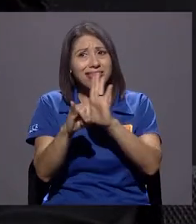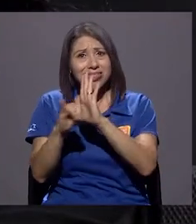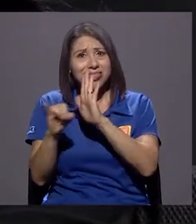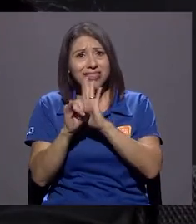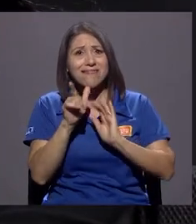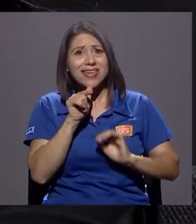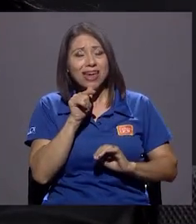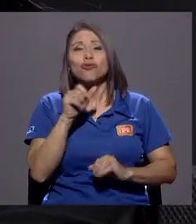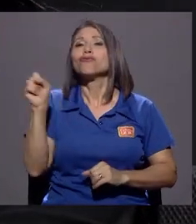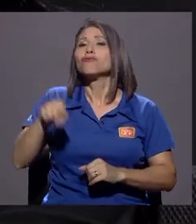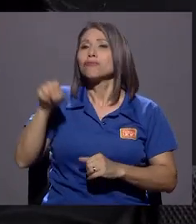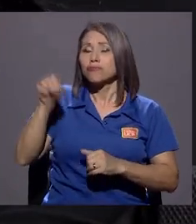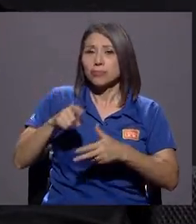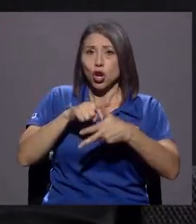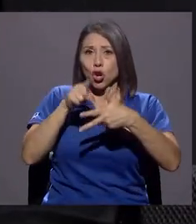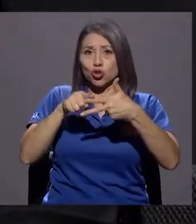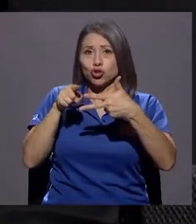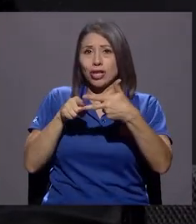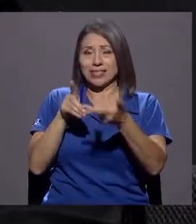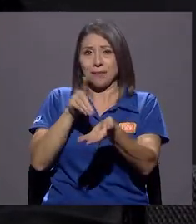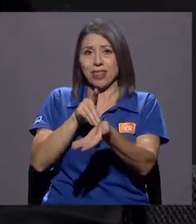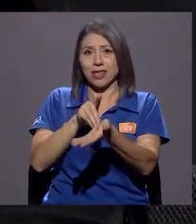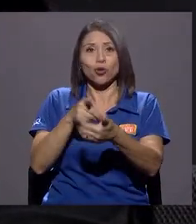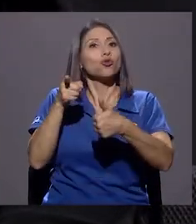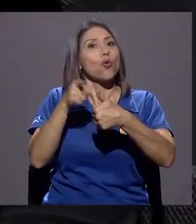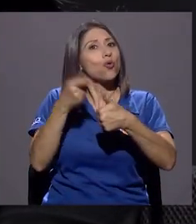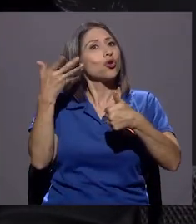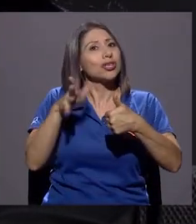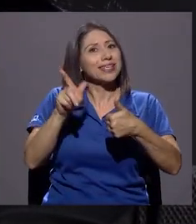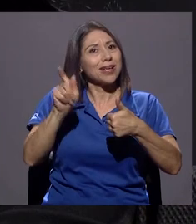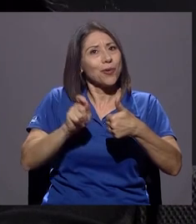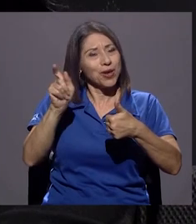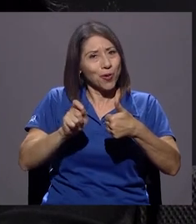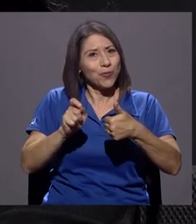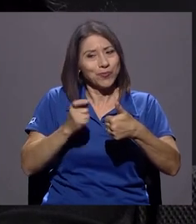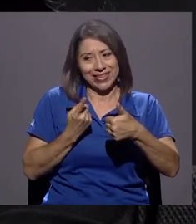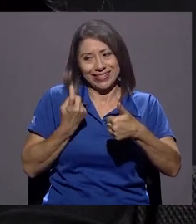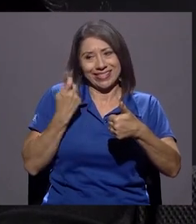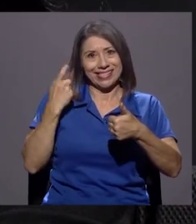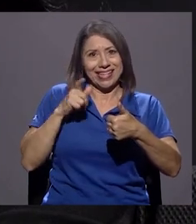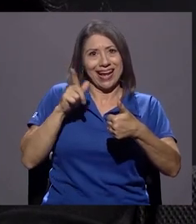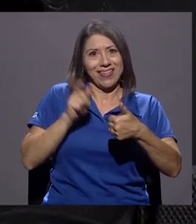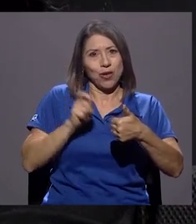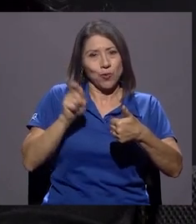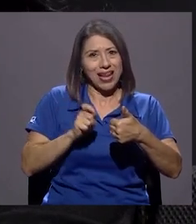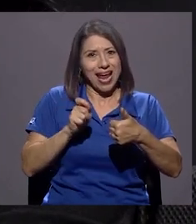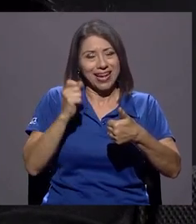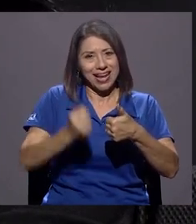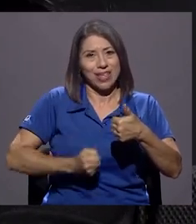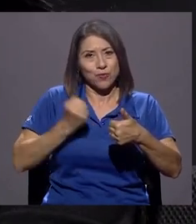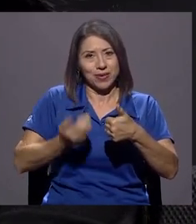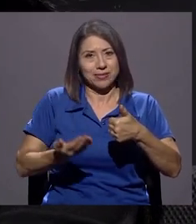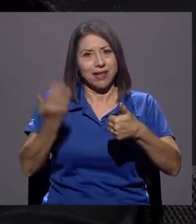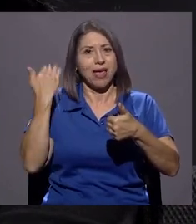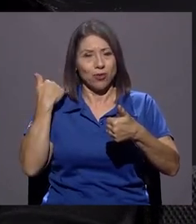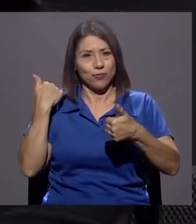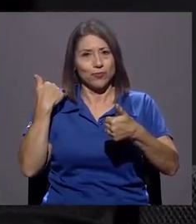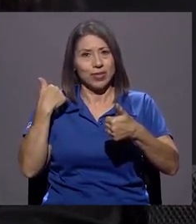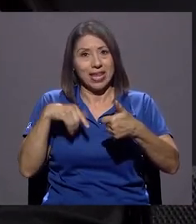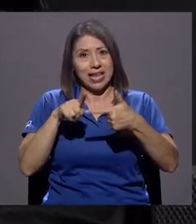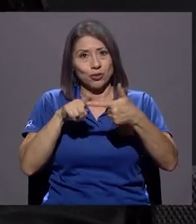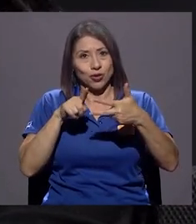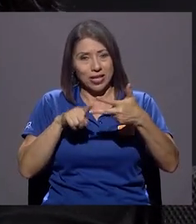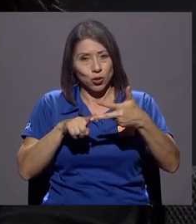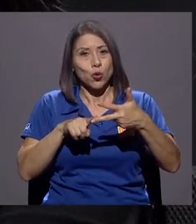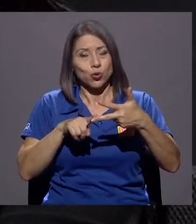sí. Los tres médicos, uno ya se jubiló, por cierto, se acaba de jubilar el año pasado, y los